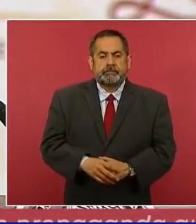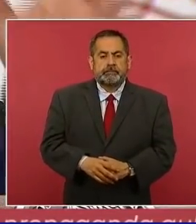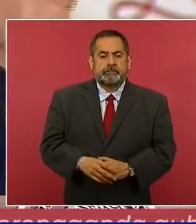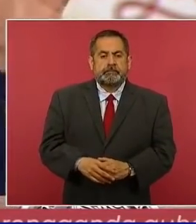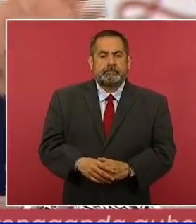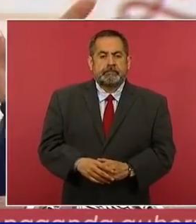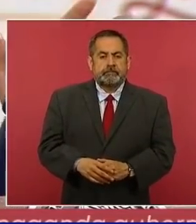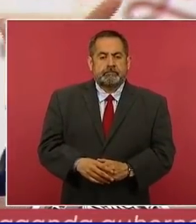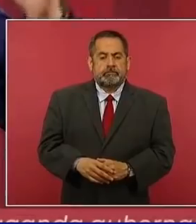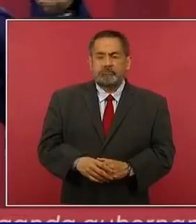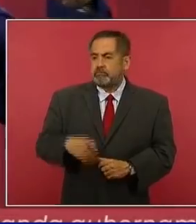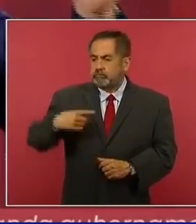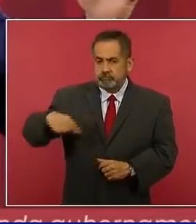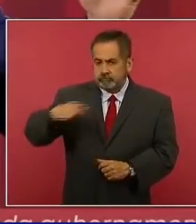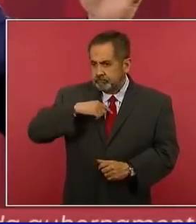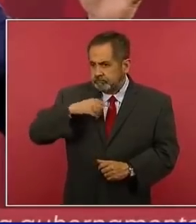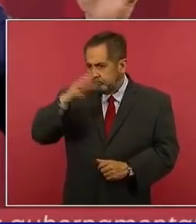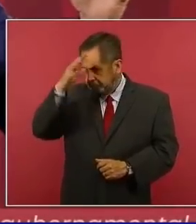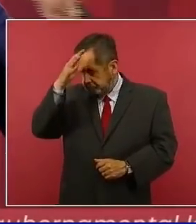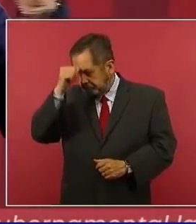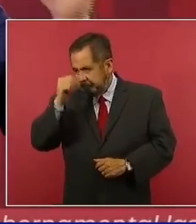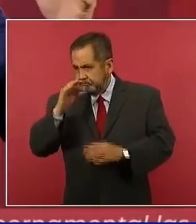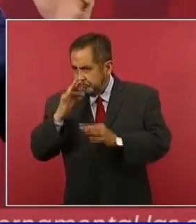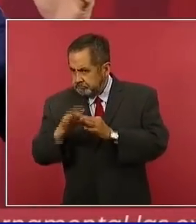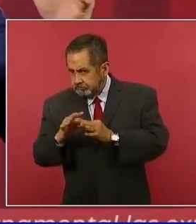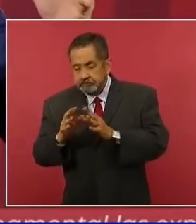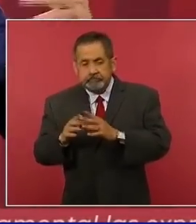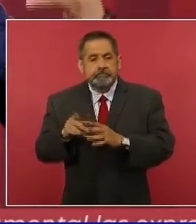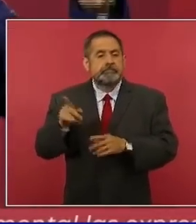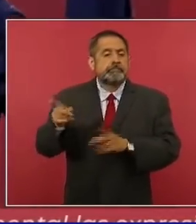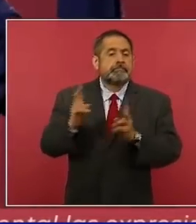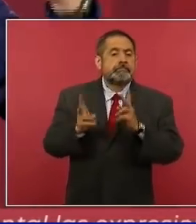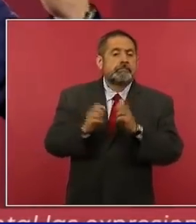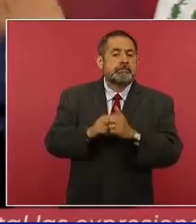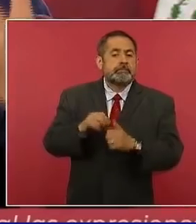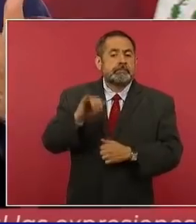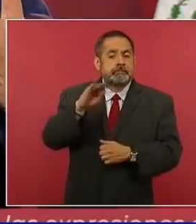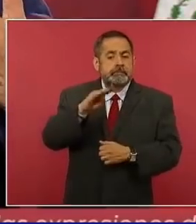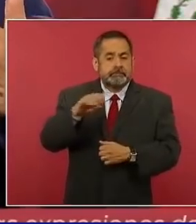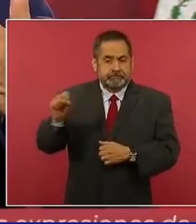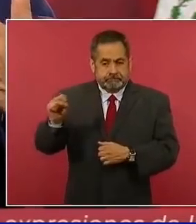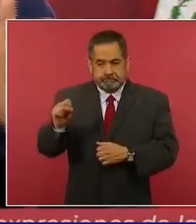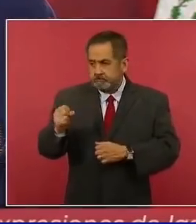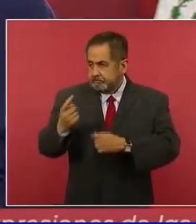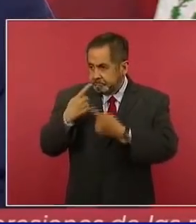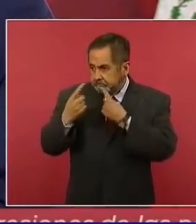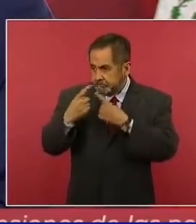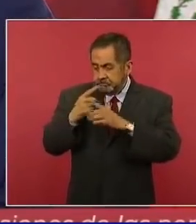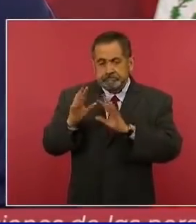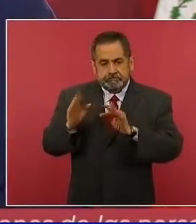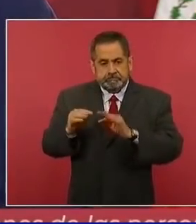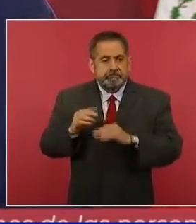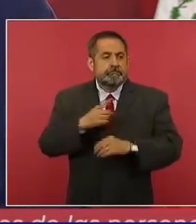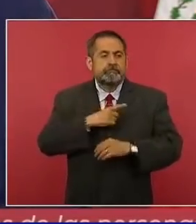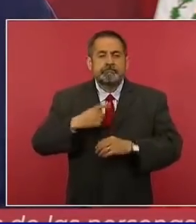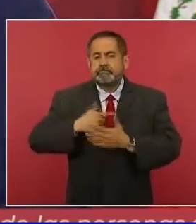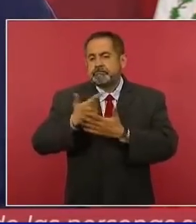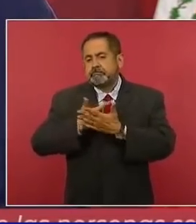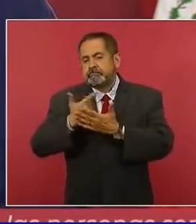Es un acuerdo, ya estamos trabajando con el Seguro Social. Se tiene que hacer un censo.